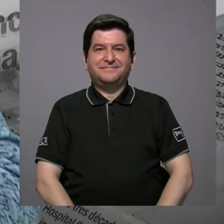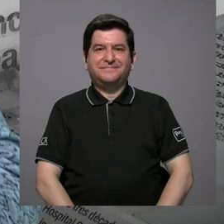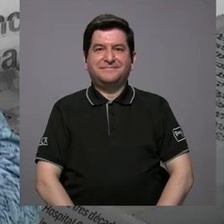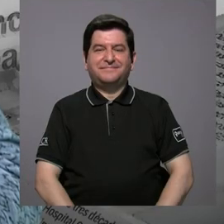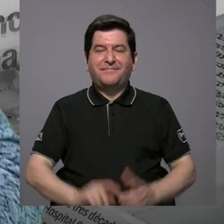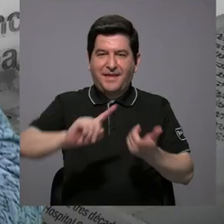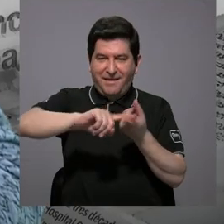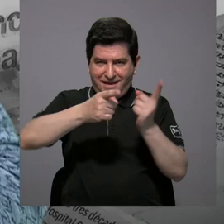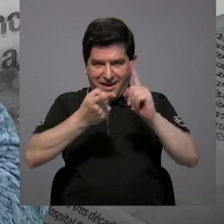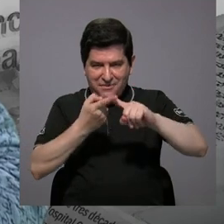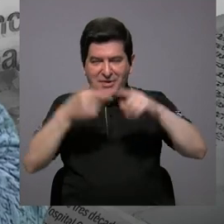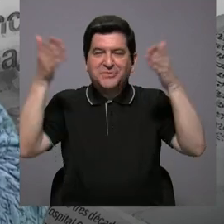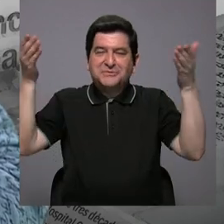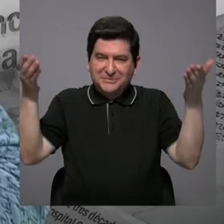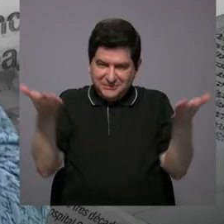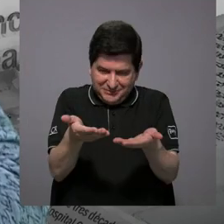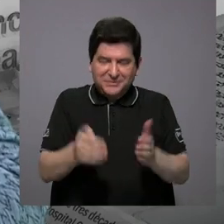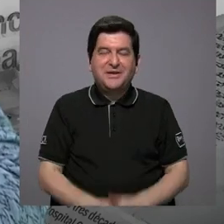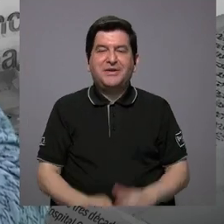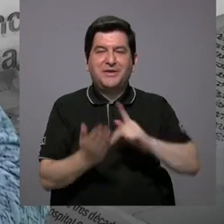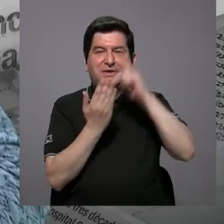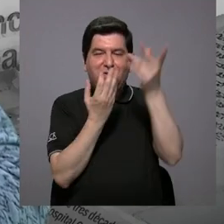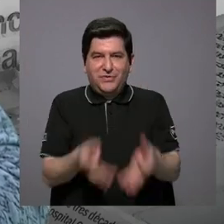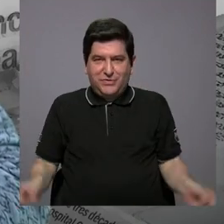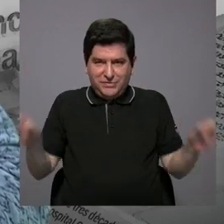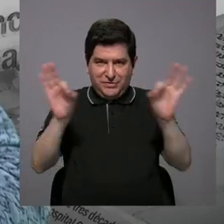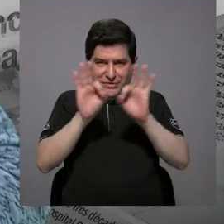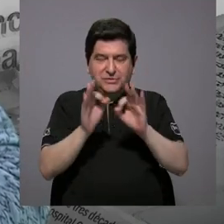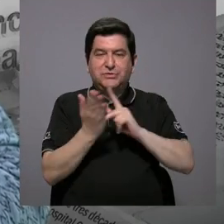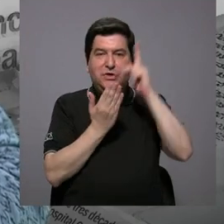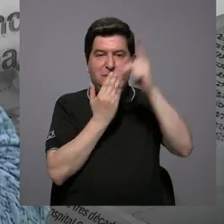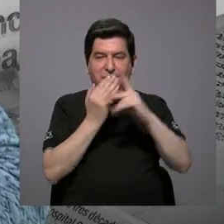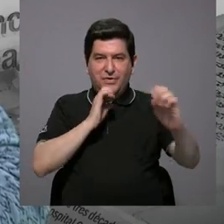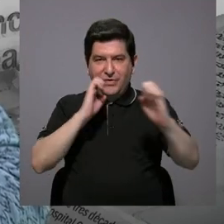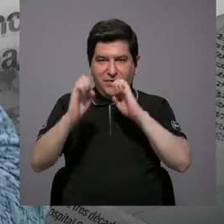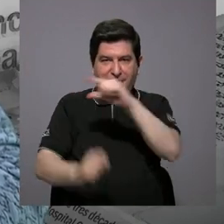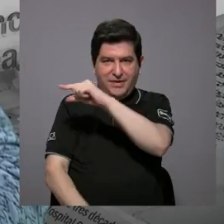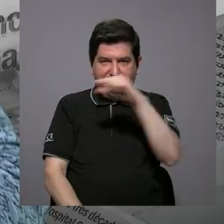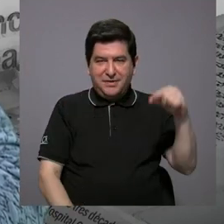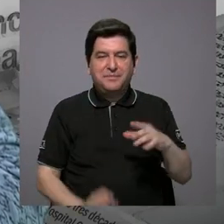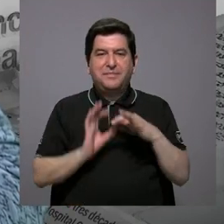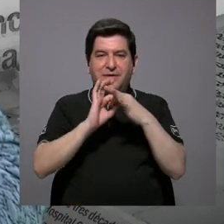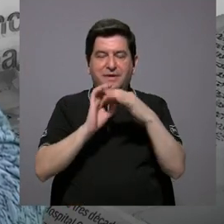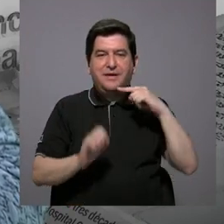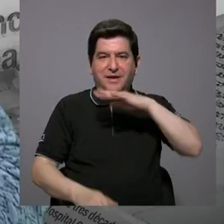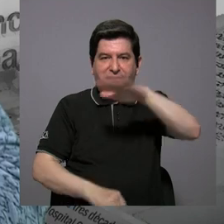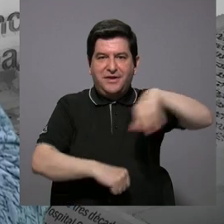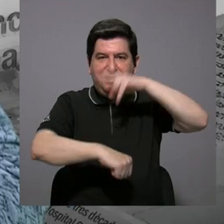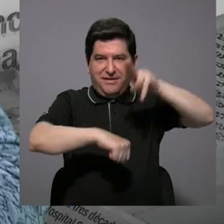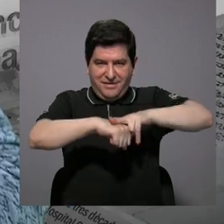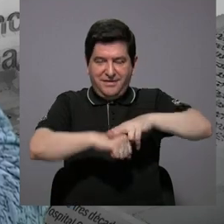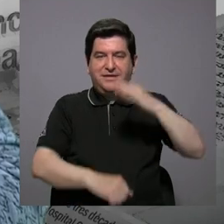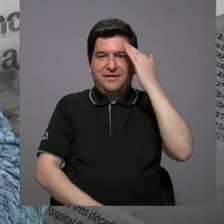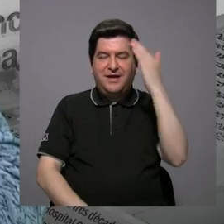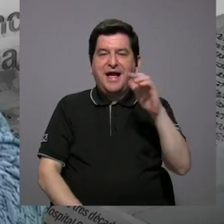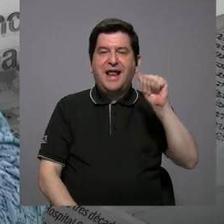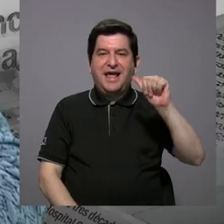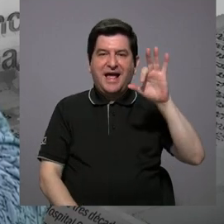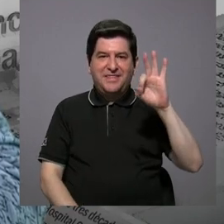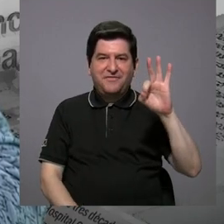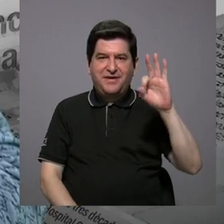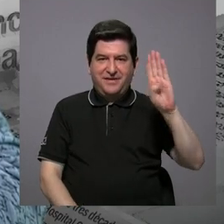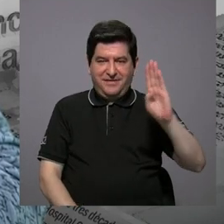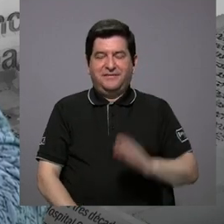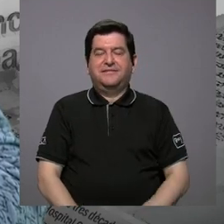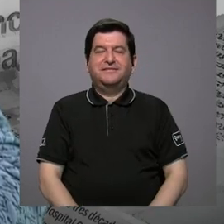Amigos y amigas, bienvenidos a Lo que importa, un programa de entrevista semanal sobre la realidad nacional. Les saluda Alejandra